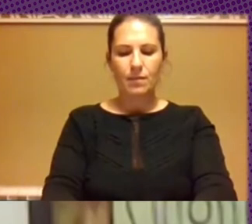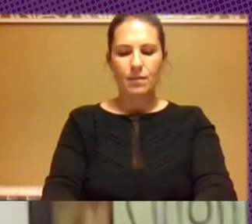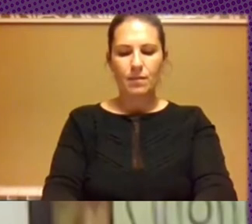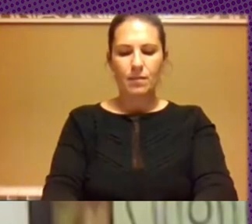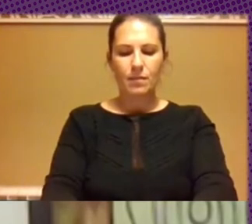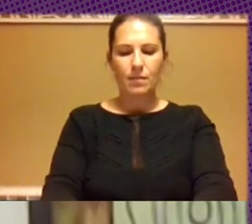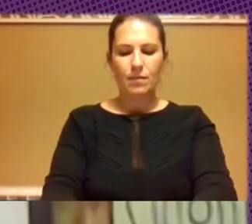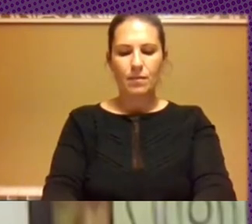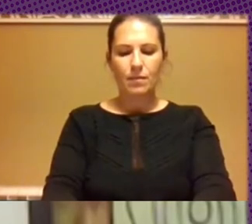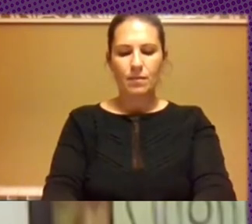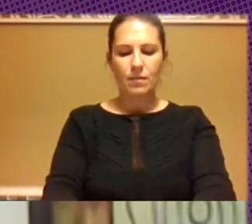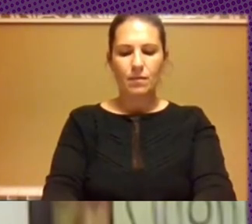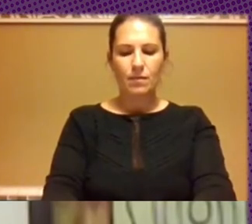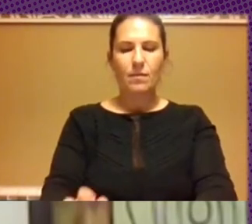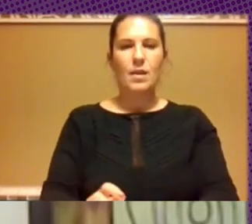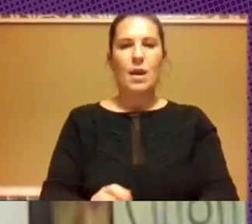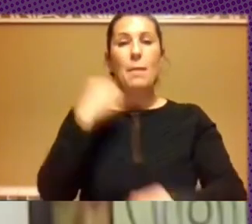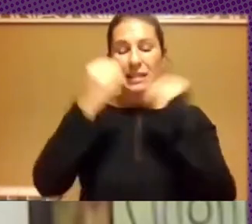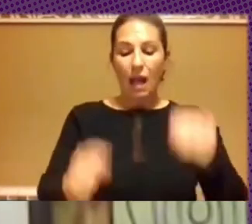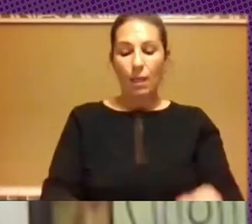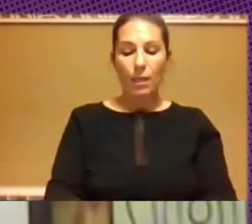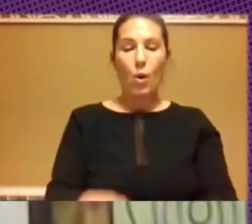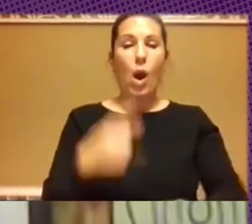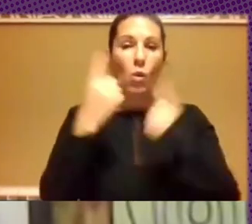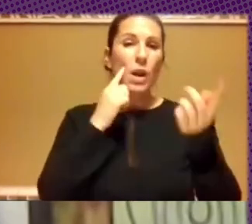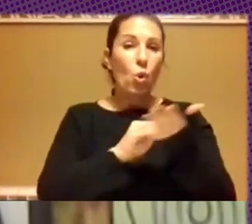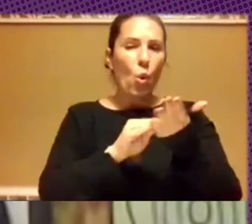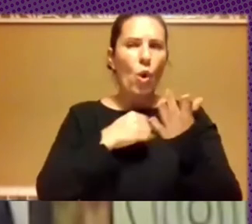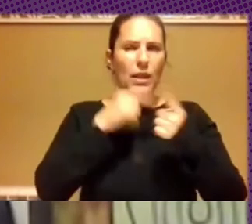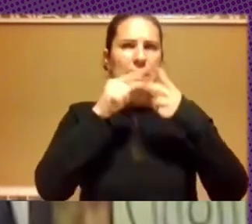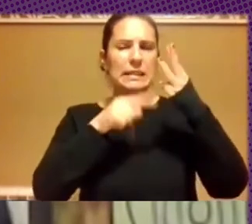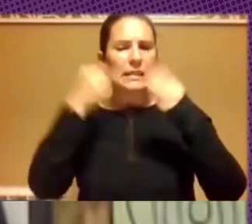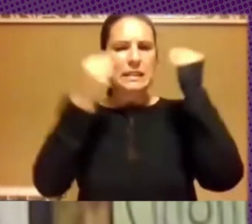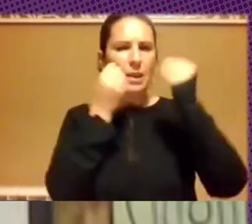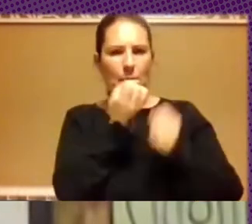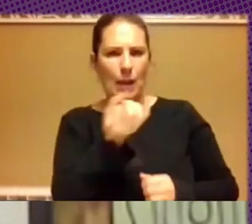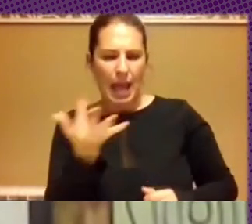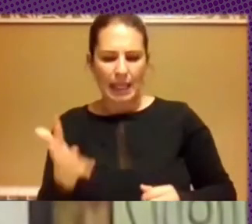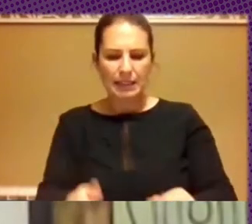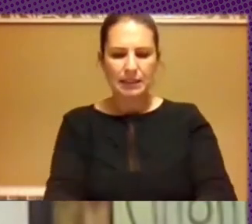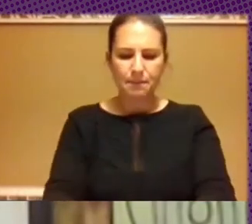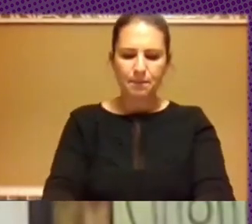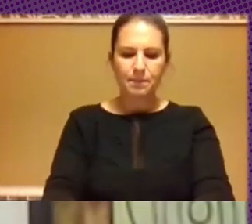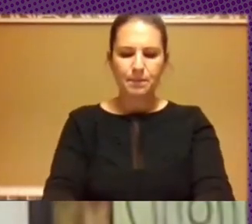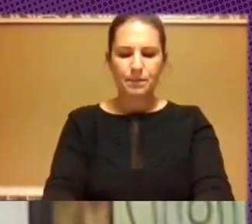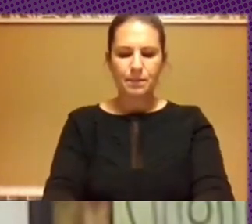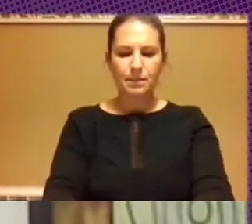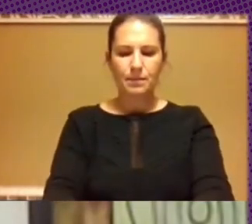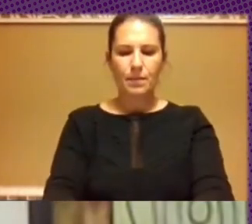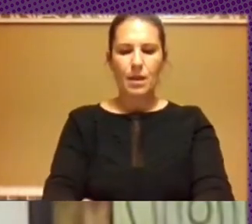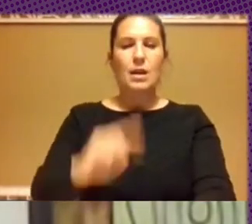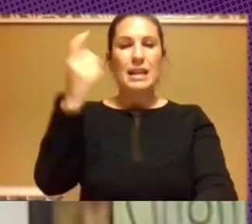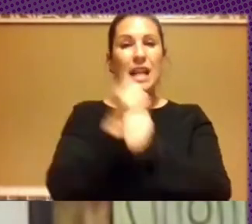algunas soluciones me parece que hay pienso varias por un lado trabajar en políticas públicas que